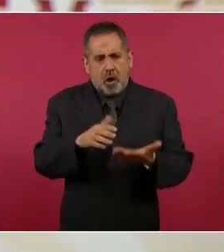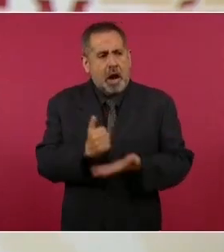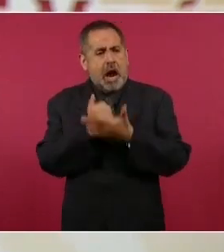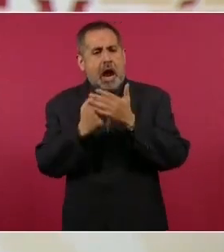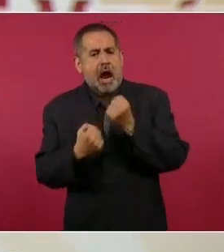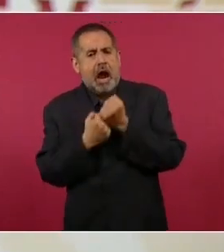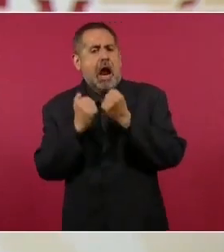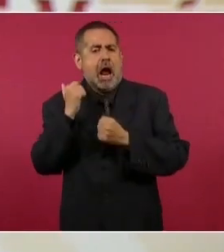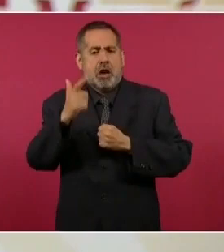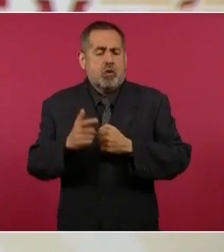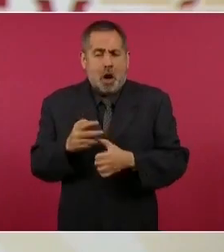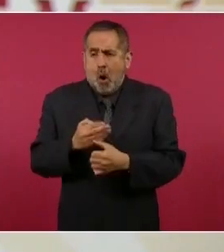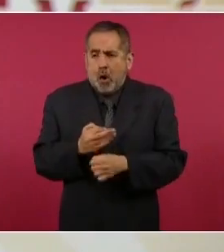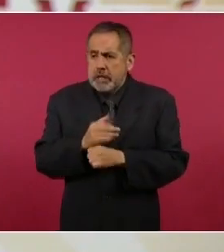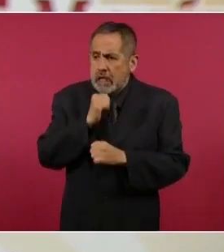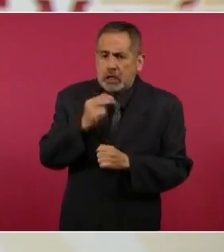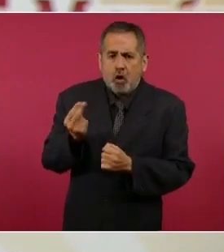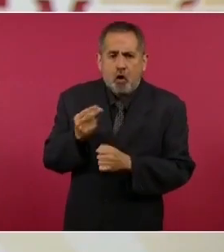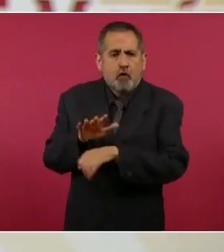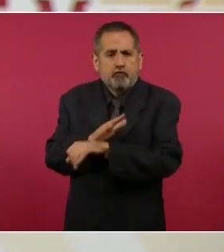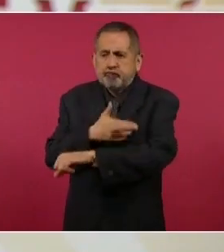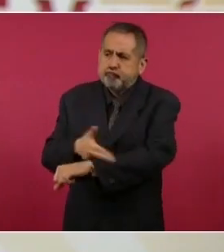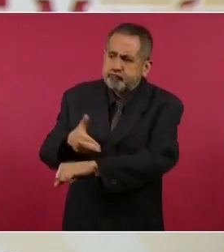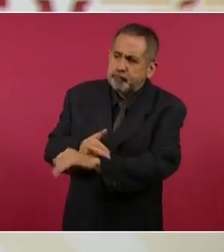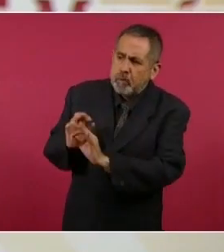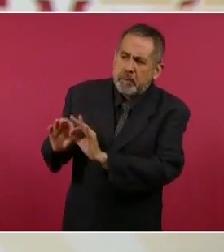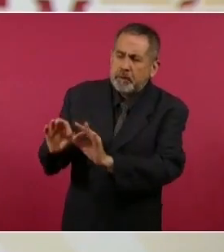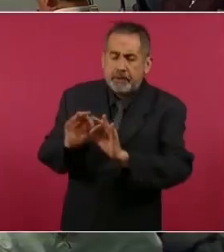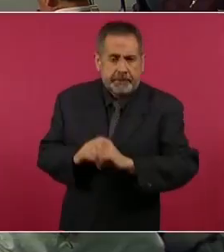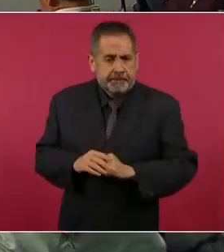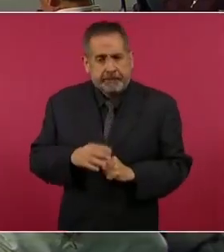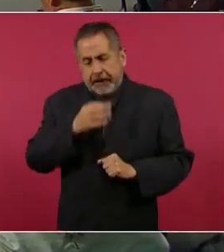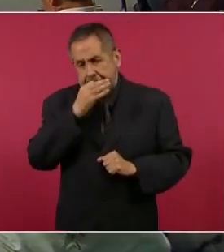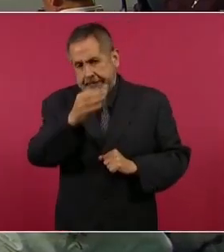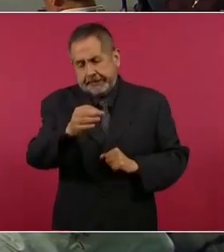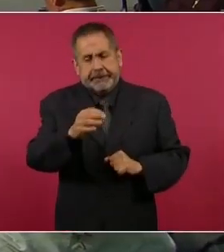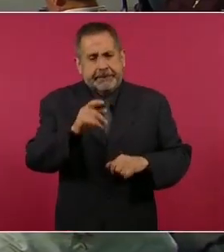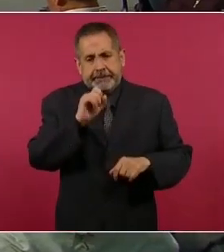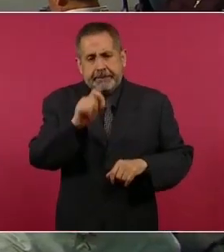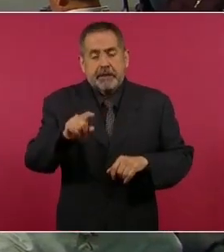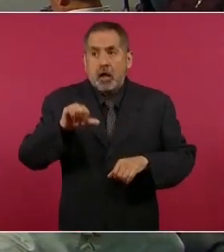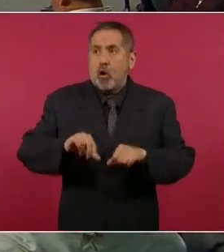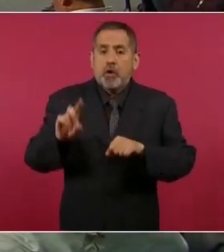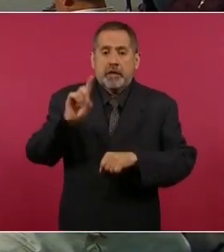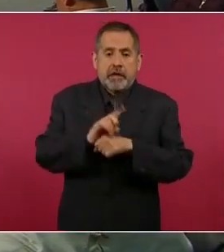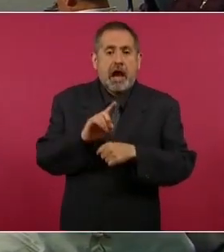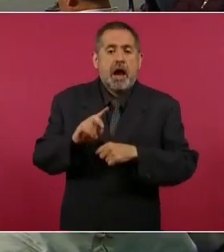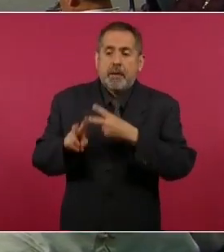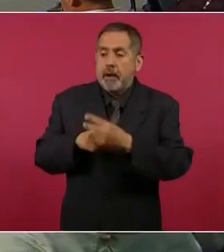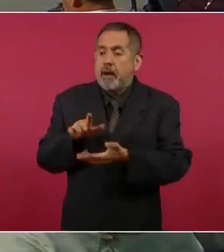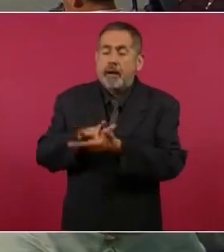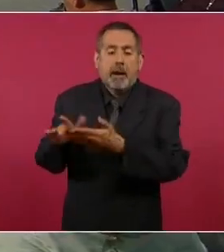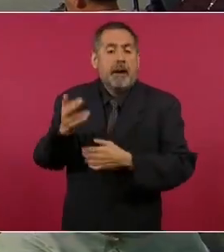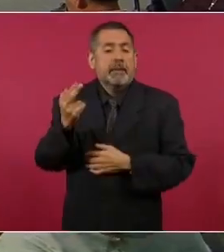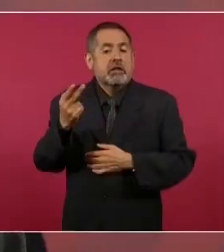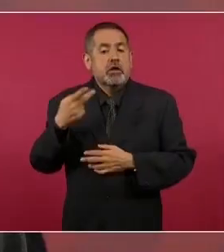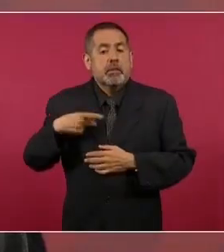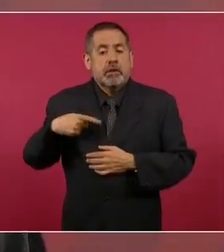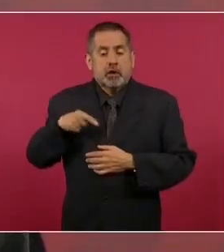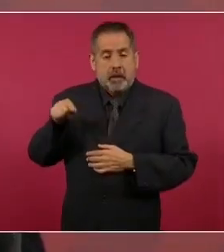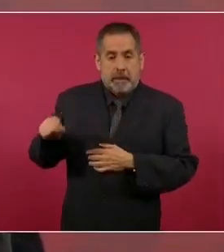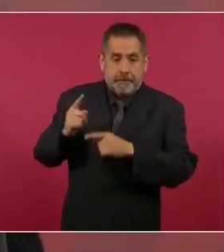fuese necesario. Hasta este momento no ha sido indispensable. También le puedo comentar que el día de hoy se va a apoyar a 25 personas